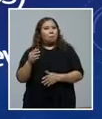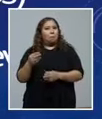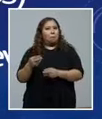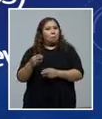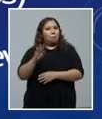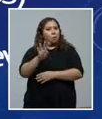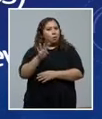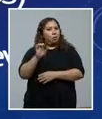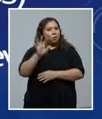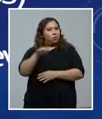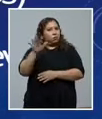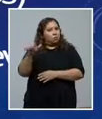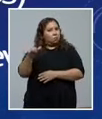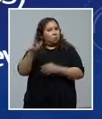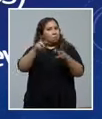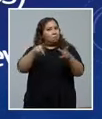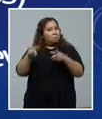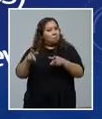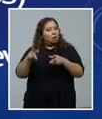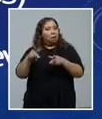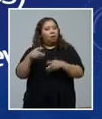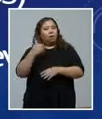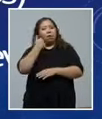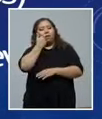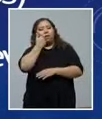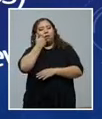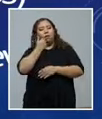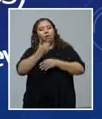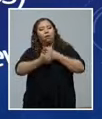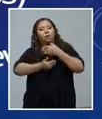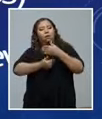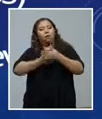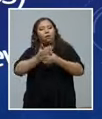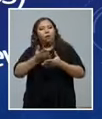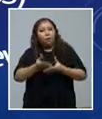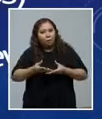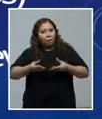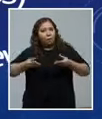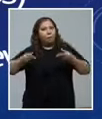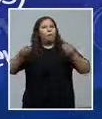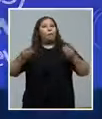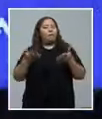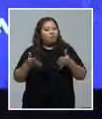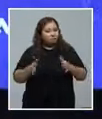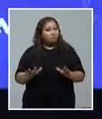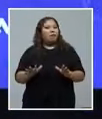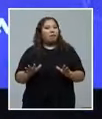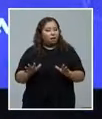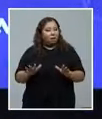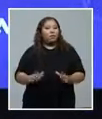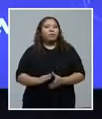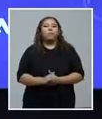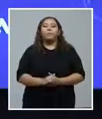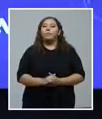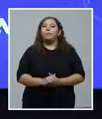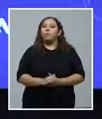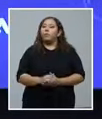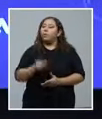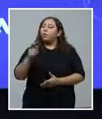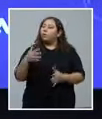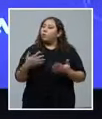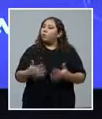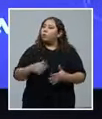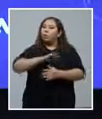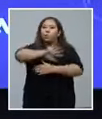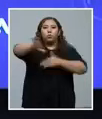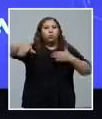recuperado. Son 455 personas recuperadas con los 16 nuevos casos de este día, con el esfuerzo de